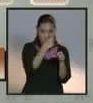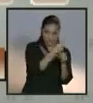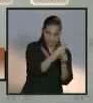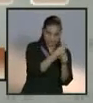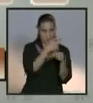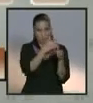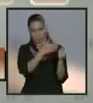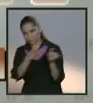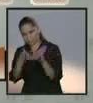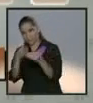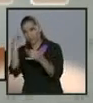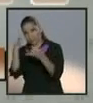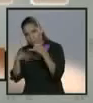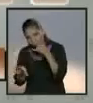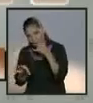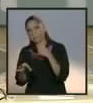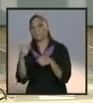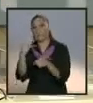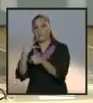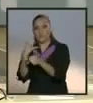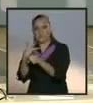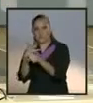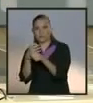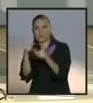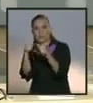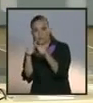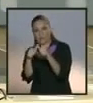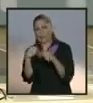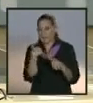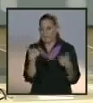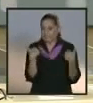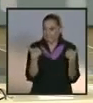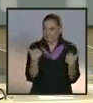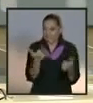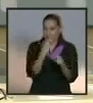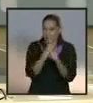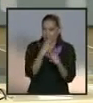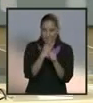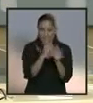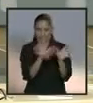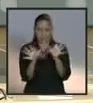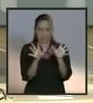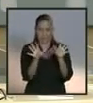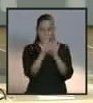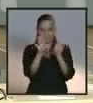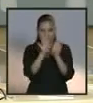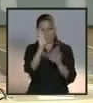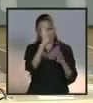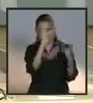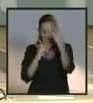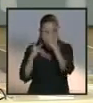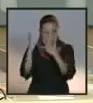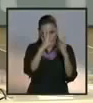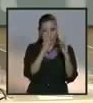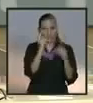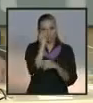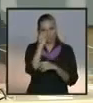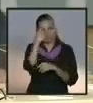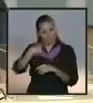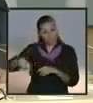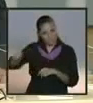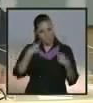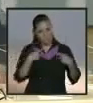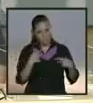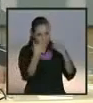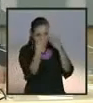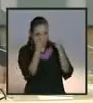y cierra la letra C. Yo voy a estar sistemáticamente recordando porque entiendo que ahorita de entrada es mucha información, lo hacemos también para darle elementos al público